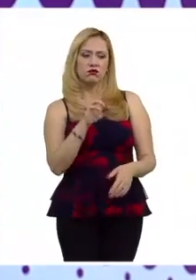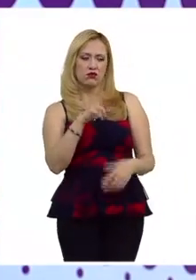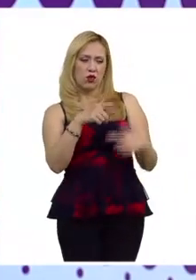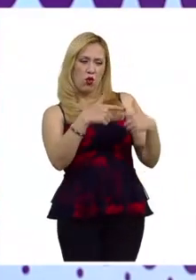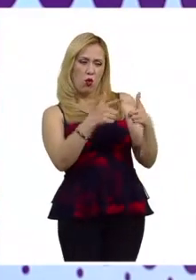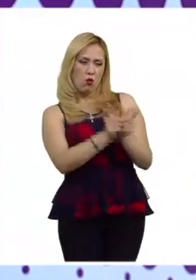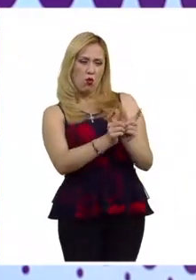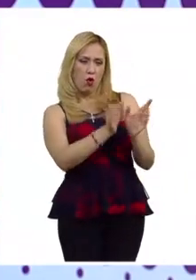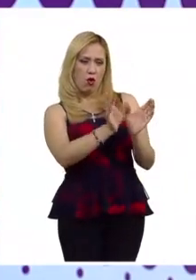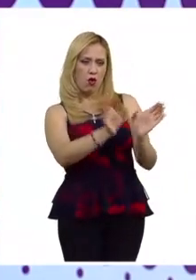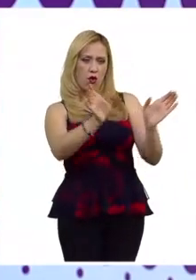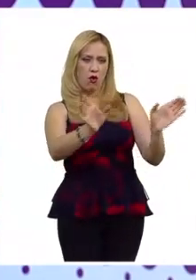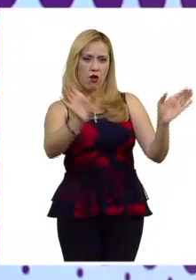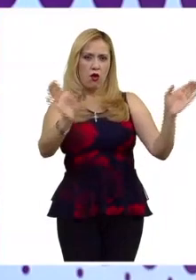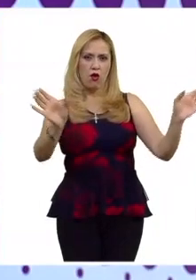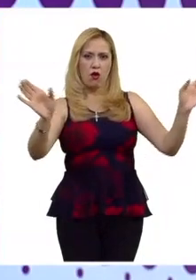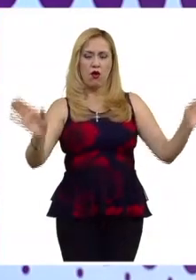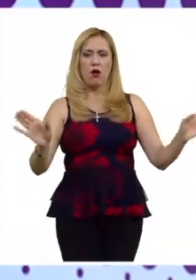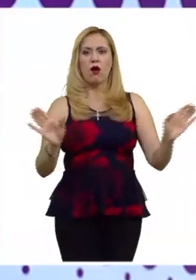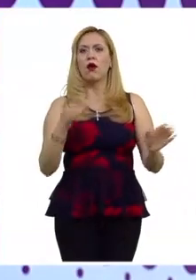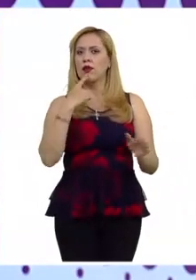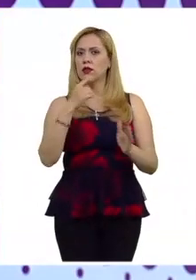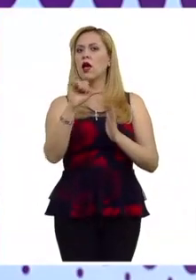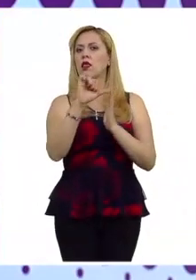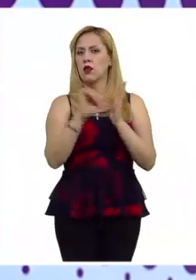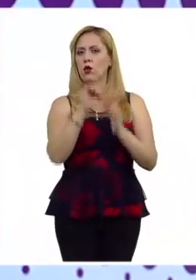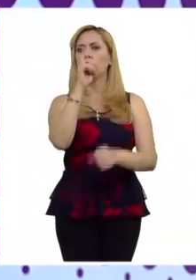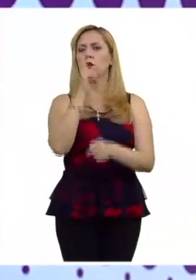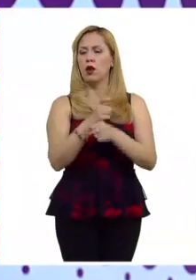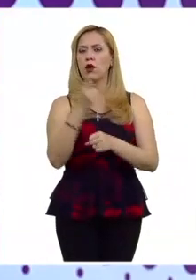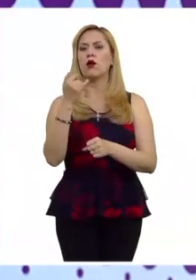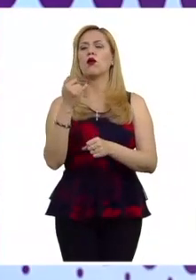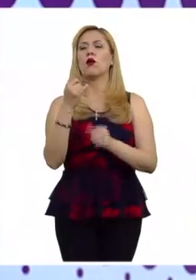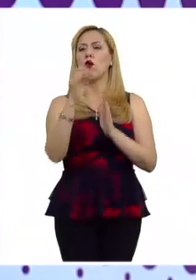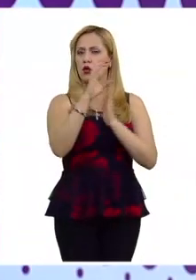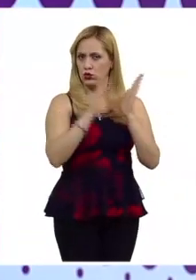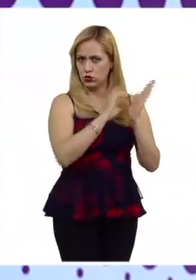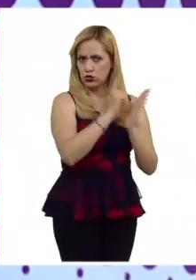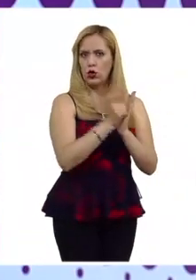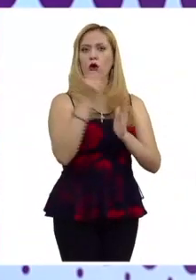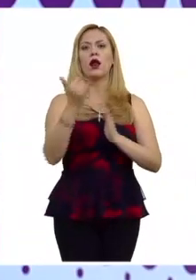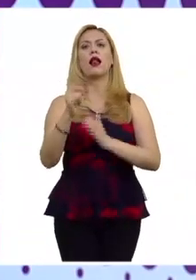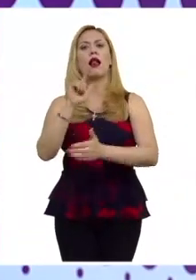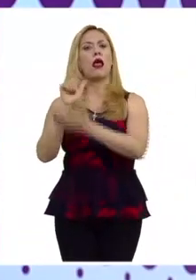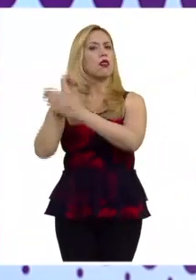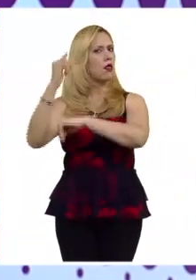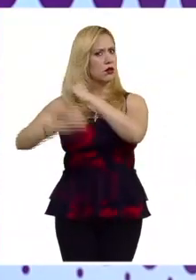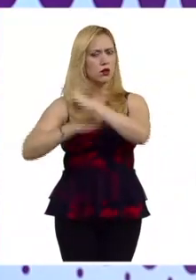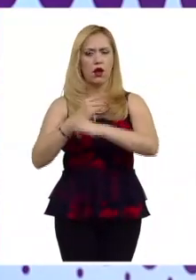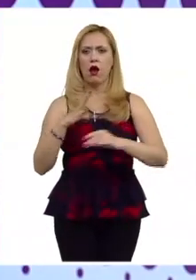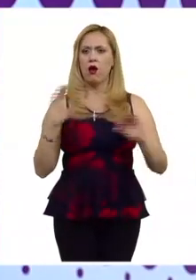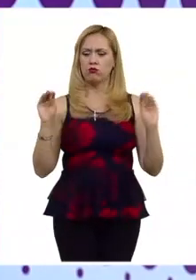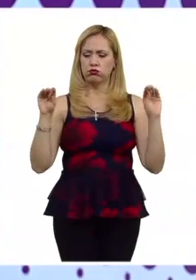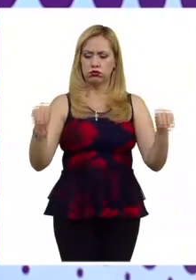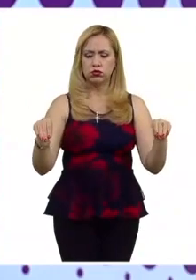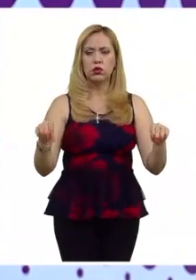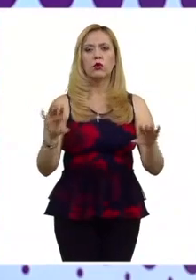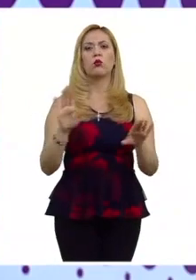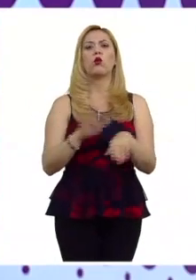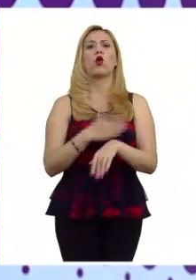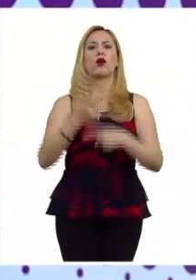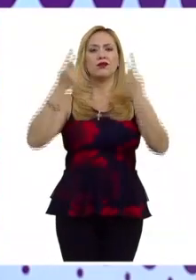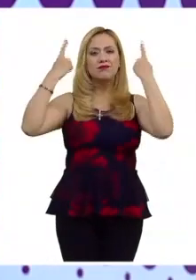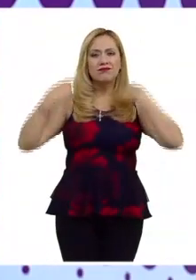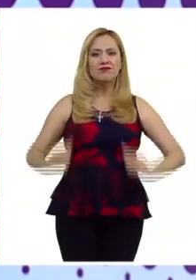que se encuentran en la mayoría de los artículos primero tanto de nuestra constitución como internacional ya sea por razones de sexo